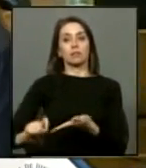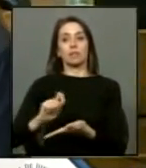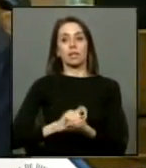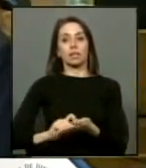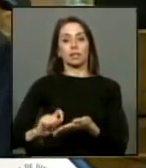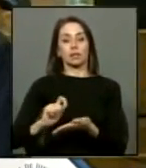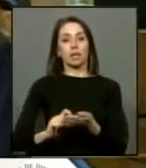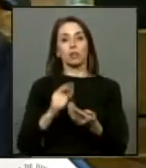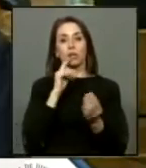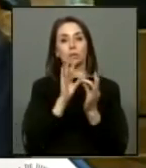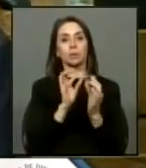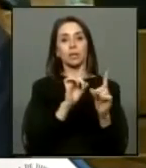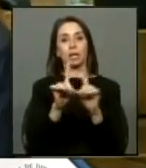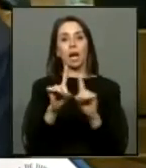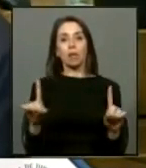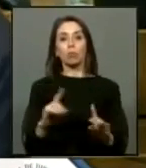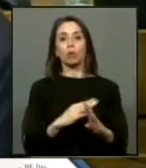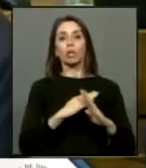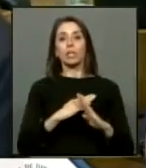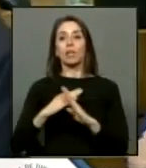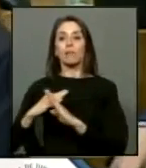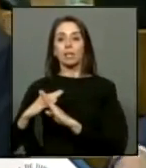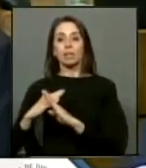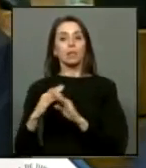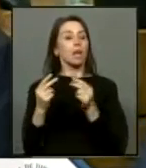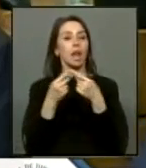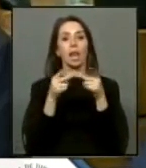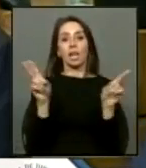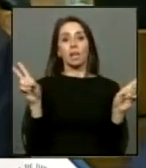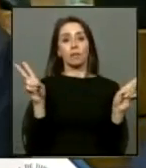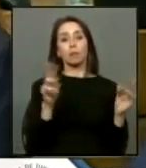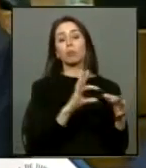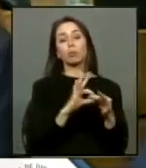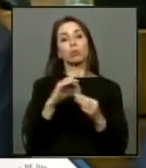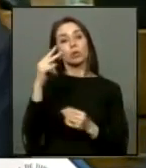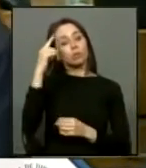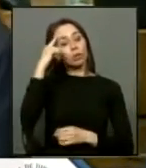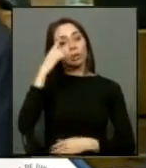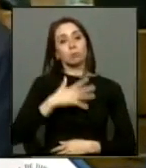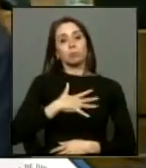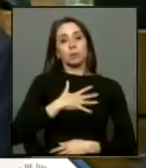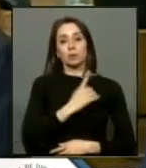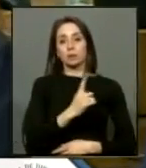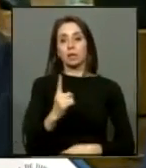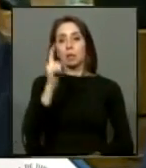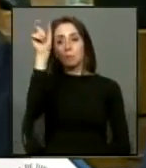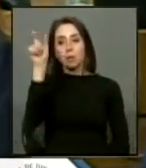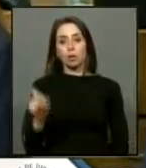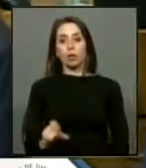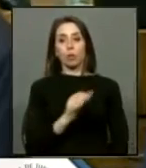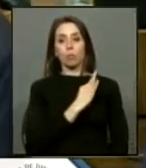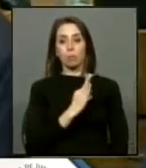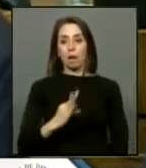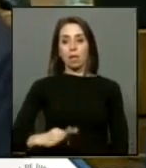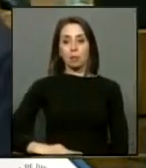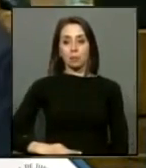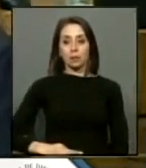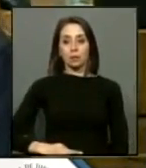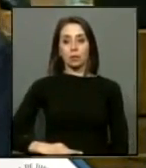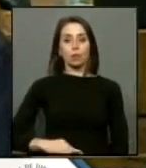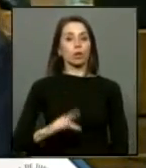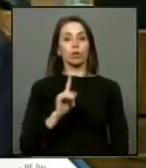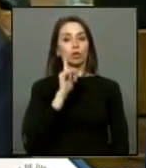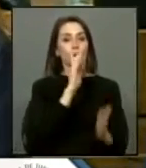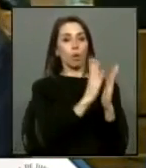especifique que cada uno se inhabilita con total libertad por las razones que estime conveniente pero un parlamentario que no recibe